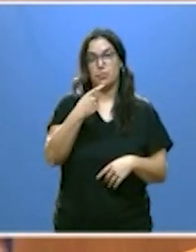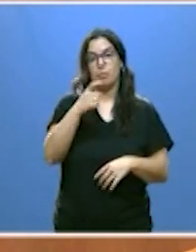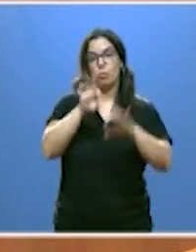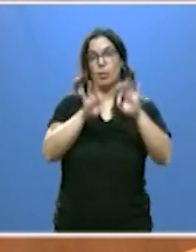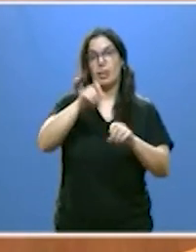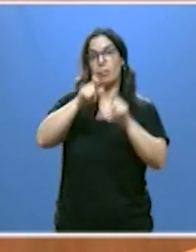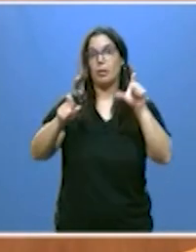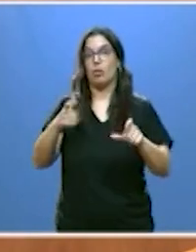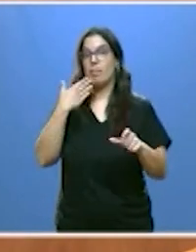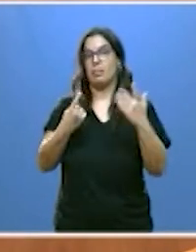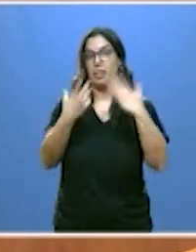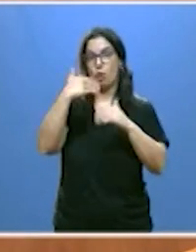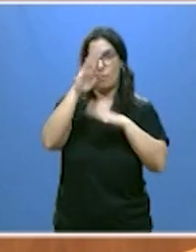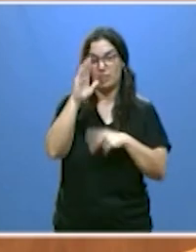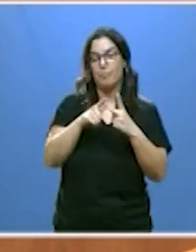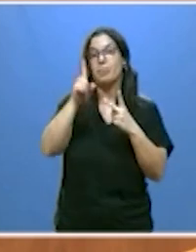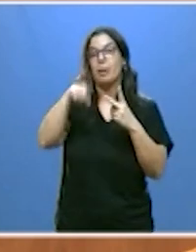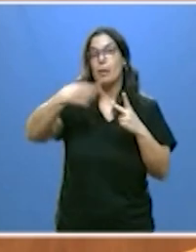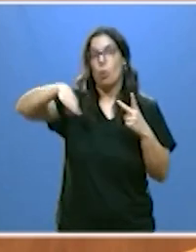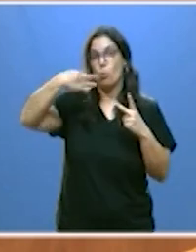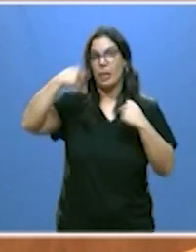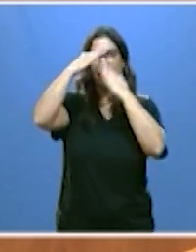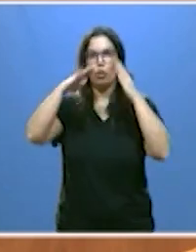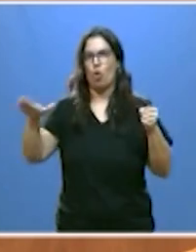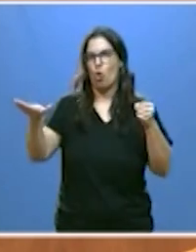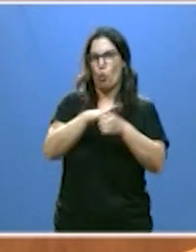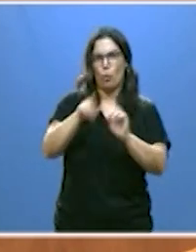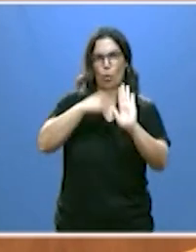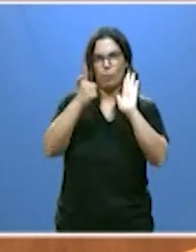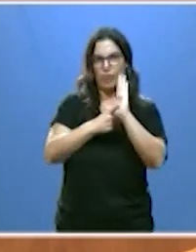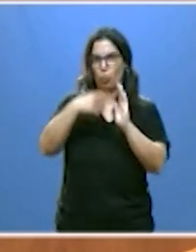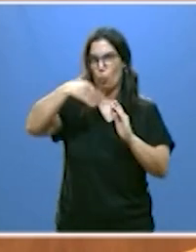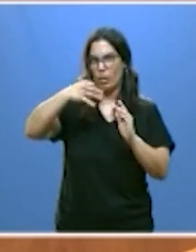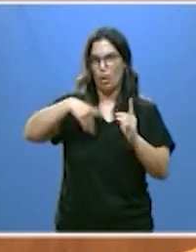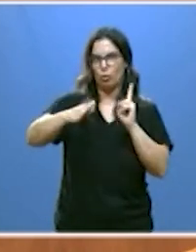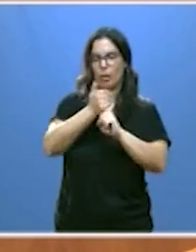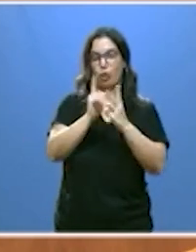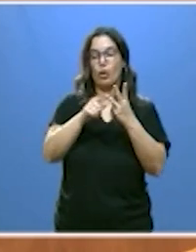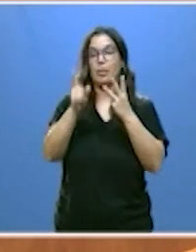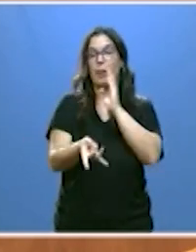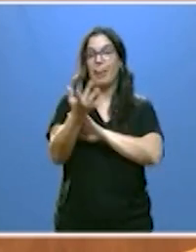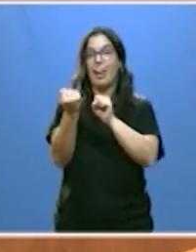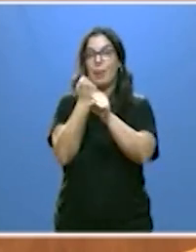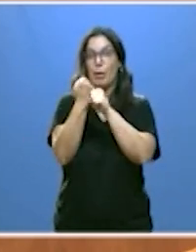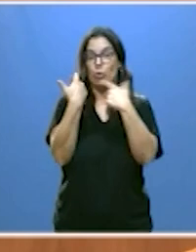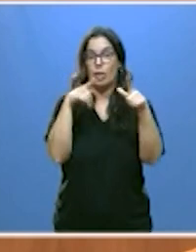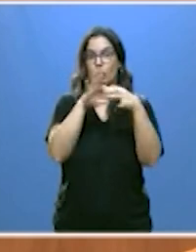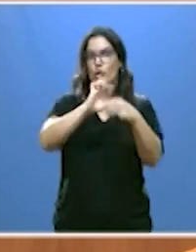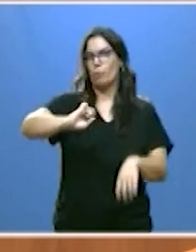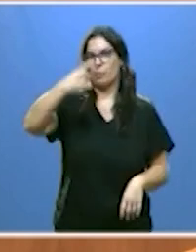años. La única que ha alcanzado la atención plena y además la que más empleo genera en el sector.